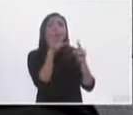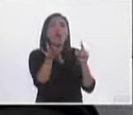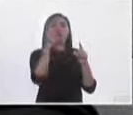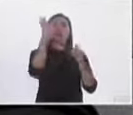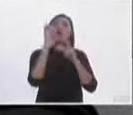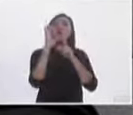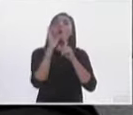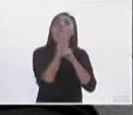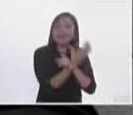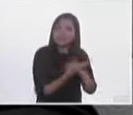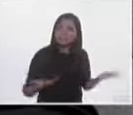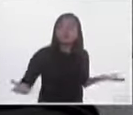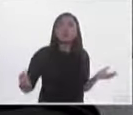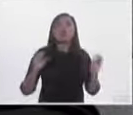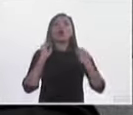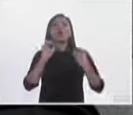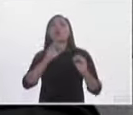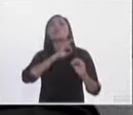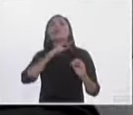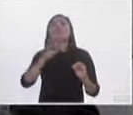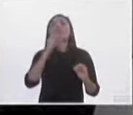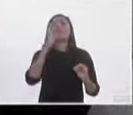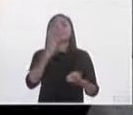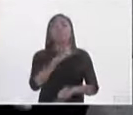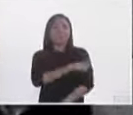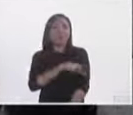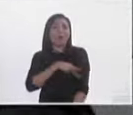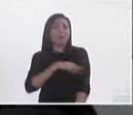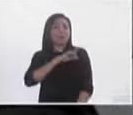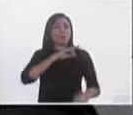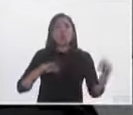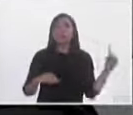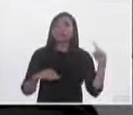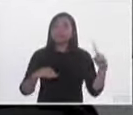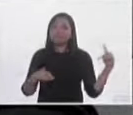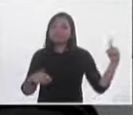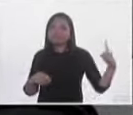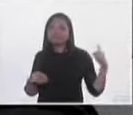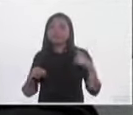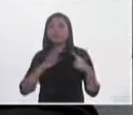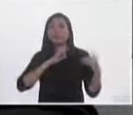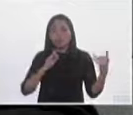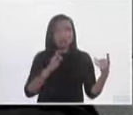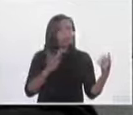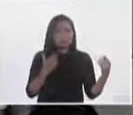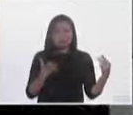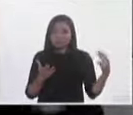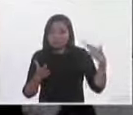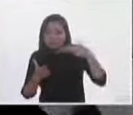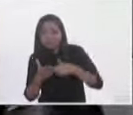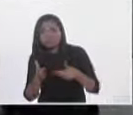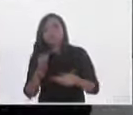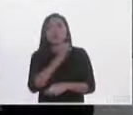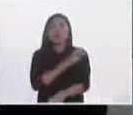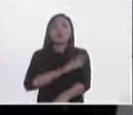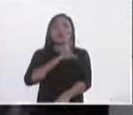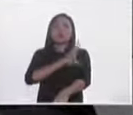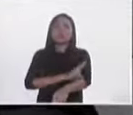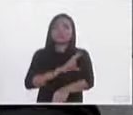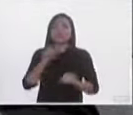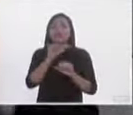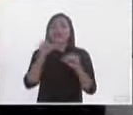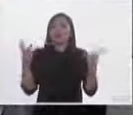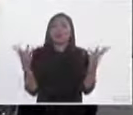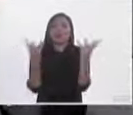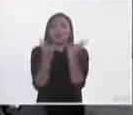pertenezcan a tres comisiones como vocal, que pueda estar, en su caso, en la Junta de Corrección Política donde se toman acuerdos por